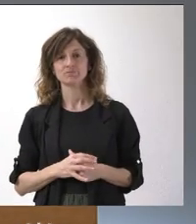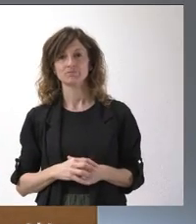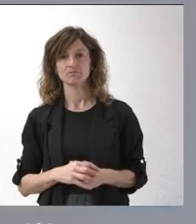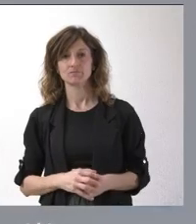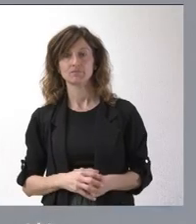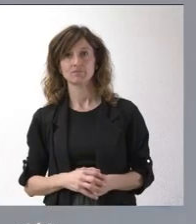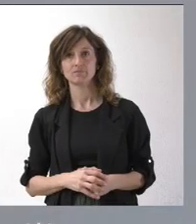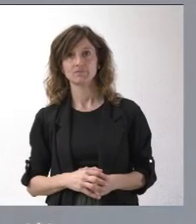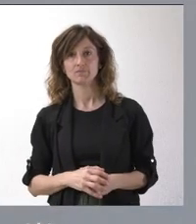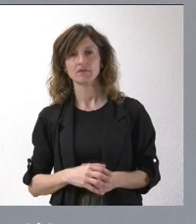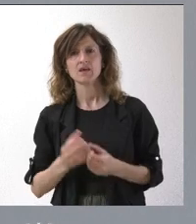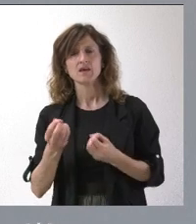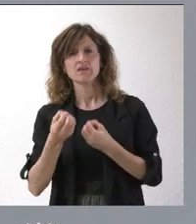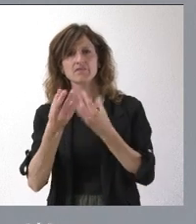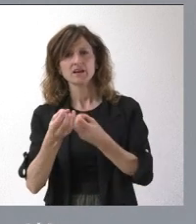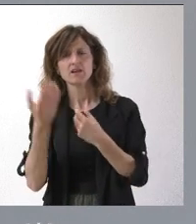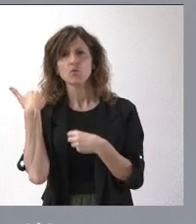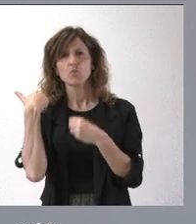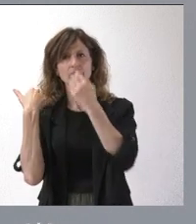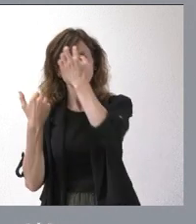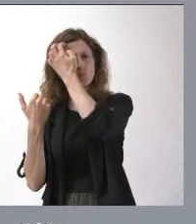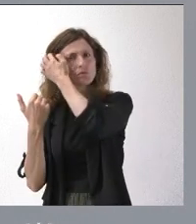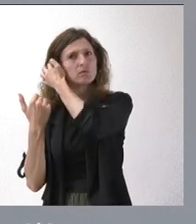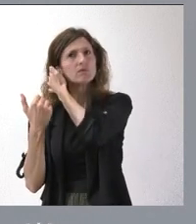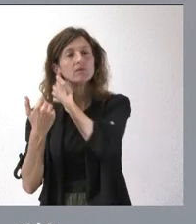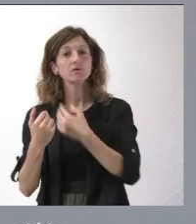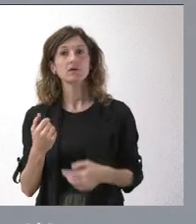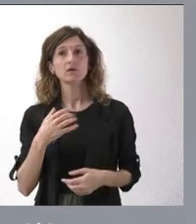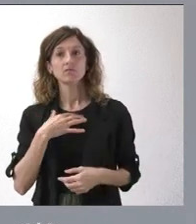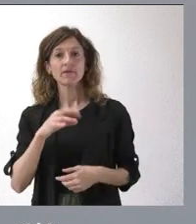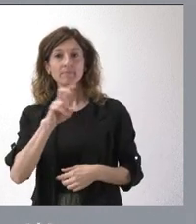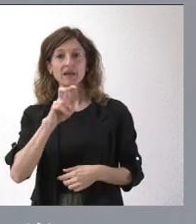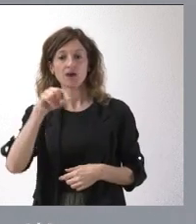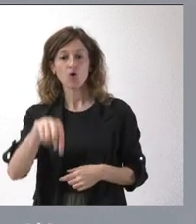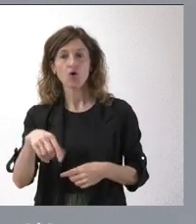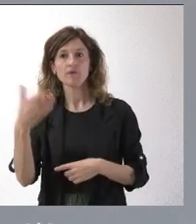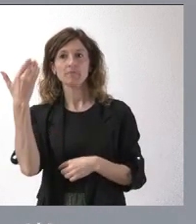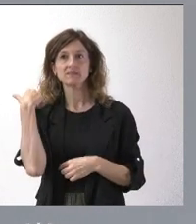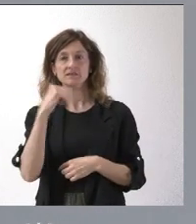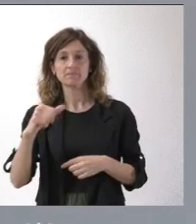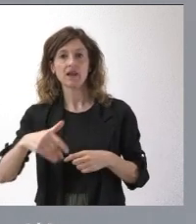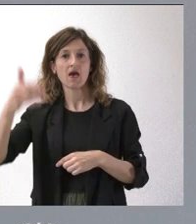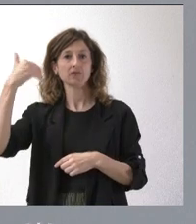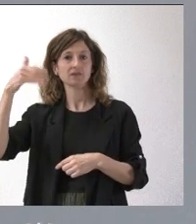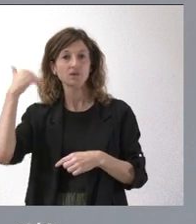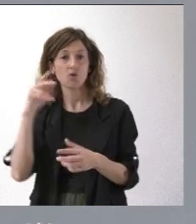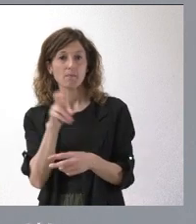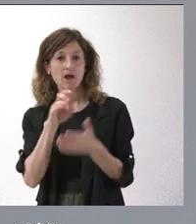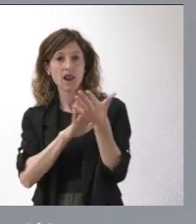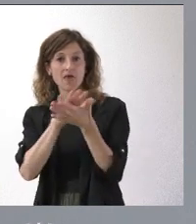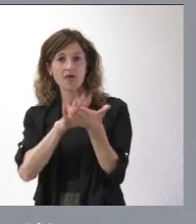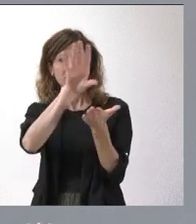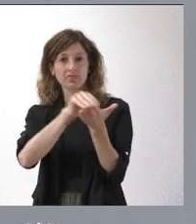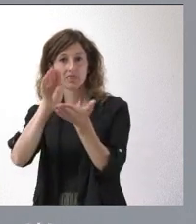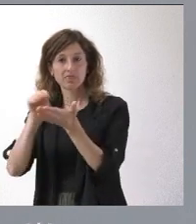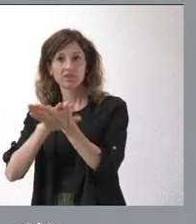¿De esas declaraciones de cuándo son? Porque yo creo que pueden valer casi para hoy, para la semana anterior, para la anterior, para la anterior de la anterior y para la